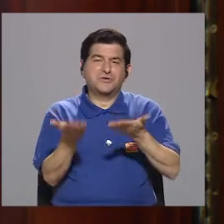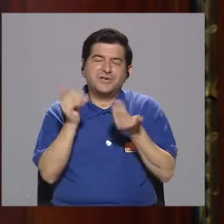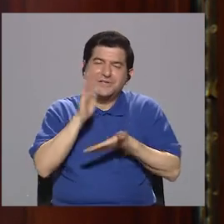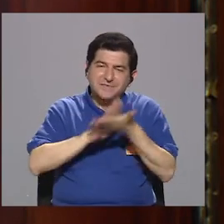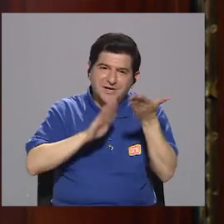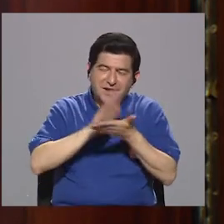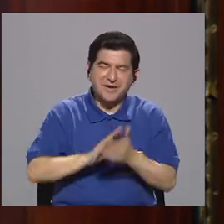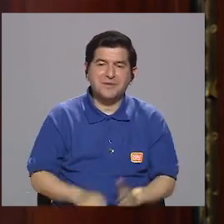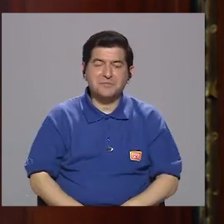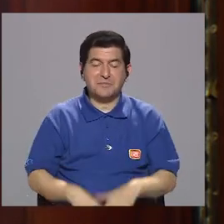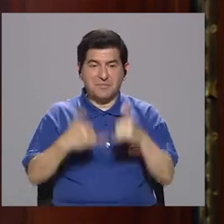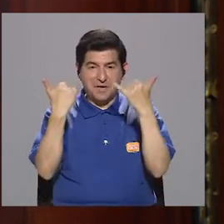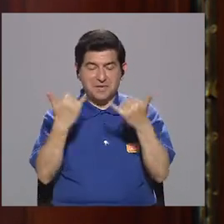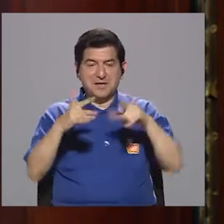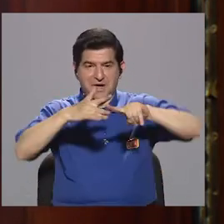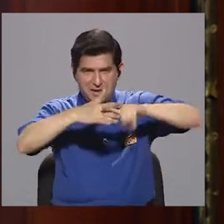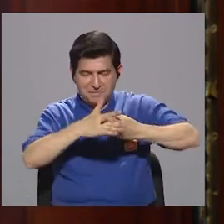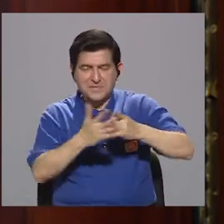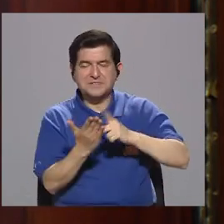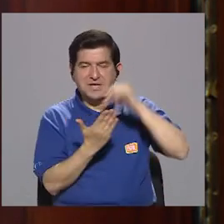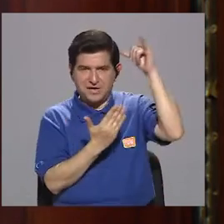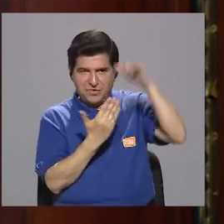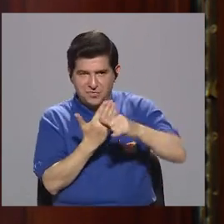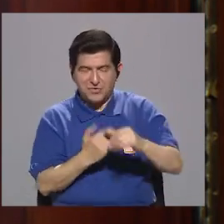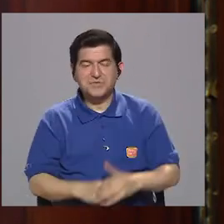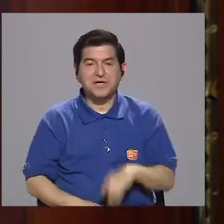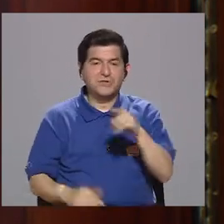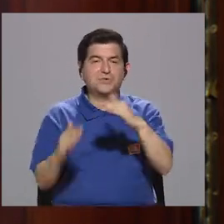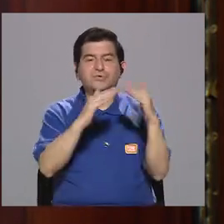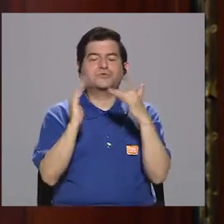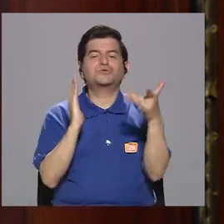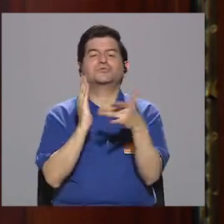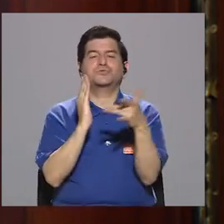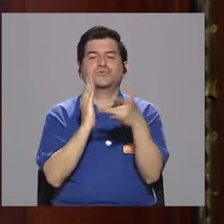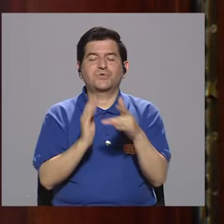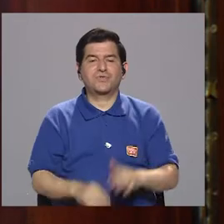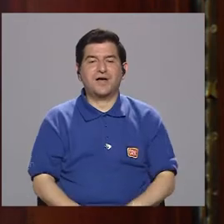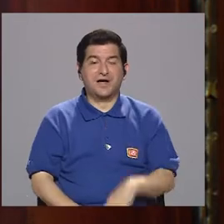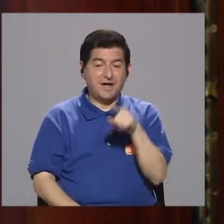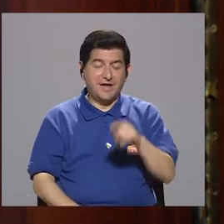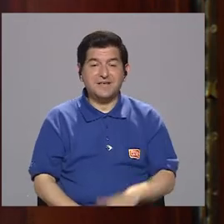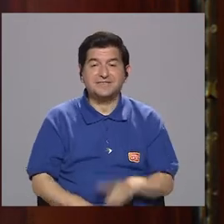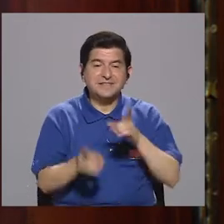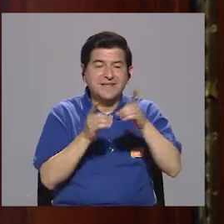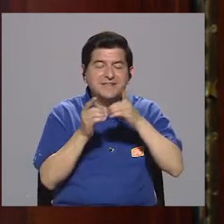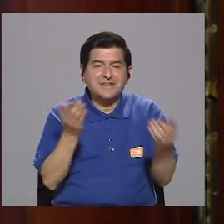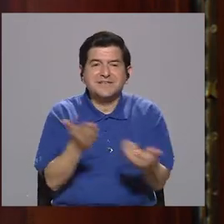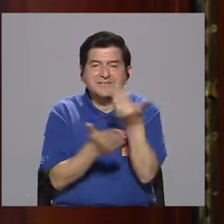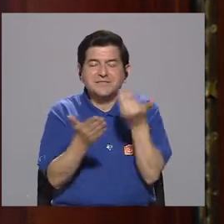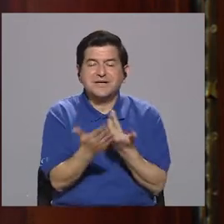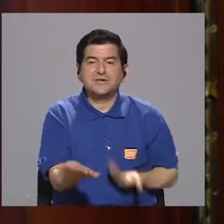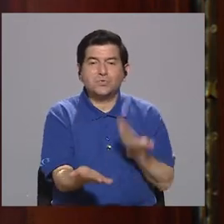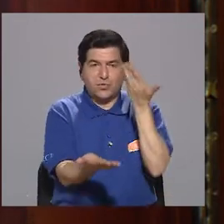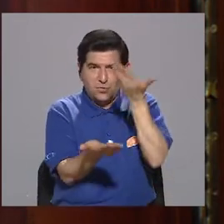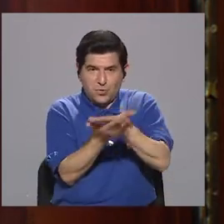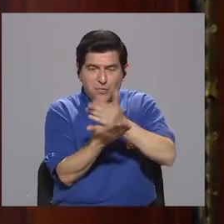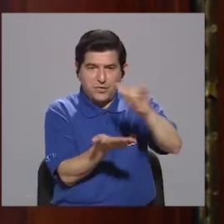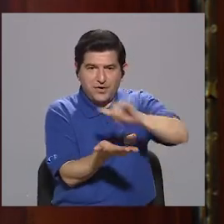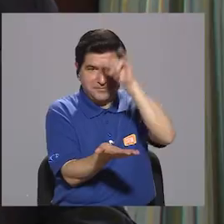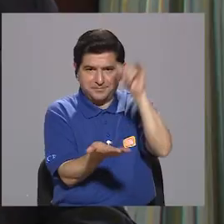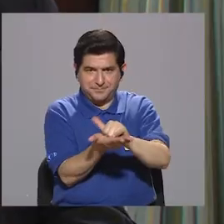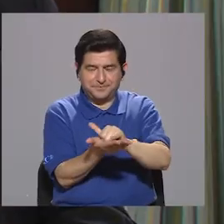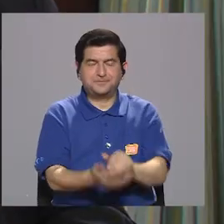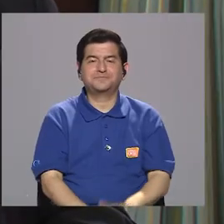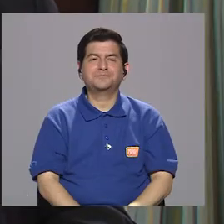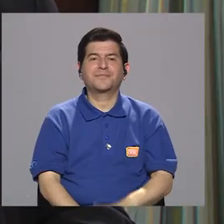dejando encaminado ese proyecto de Ciudad Tecnológica, ese proyecto del Distrito de Innovación que estamos proponiendo para la ciudad de San